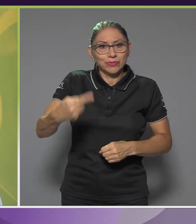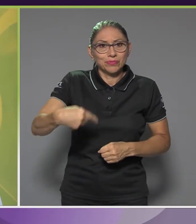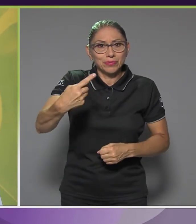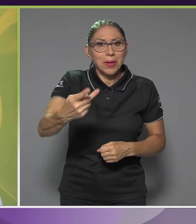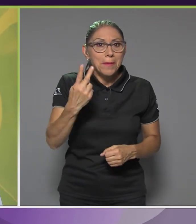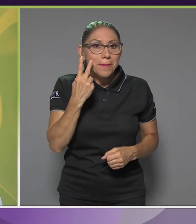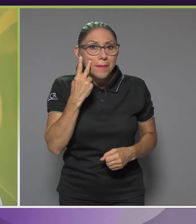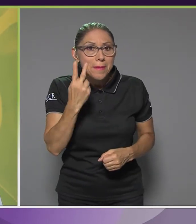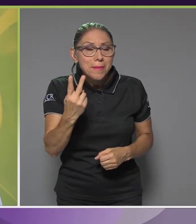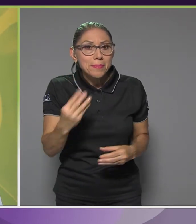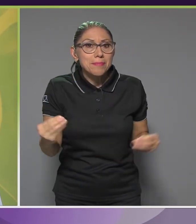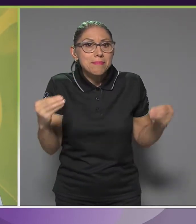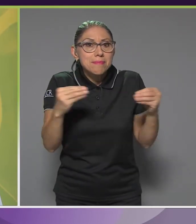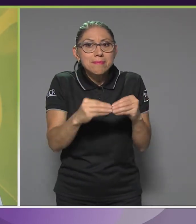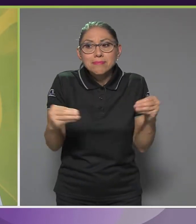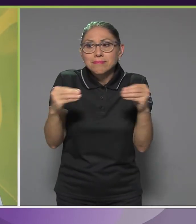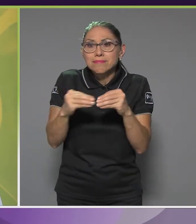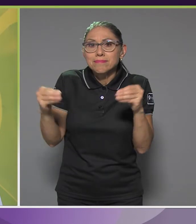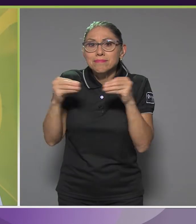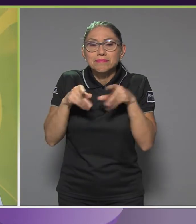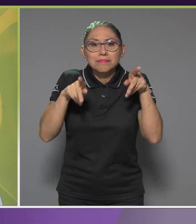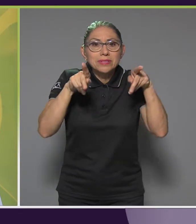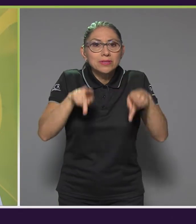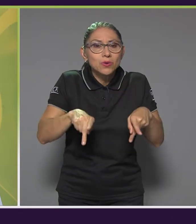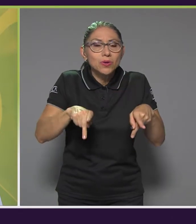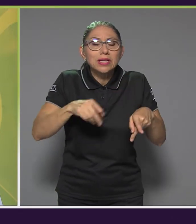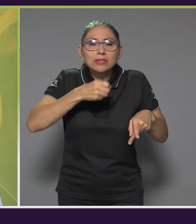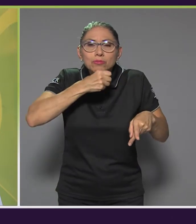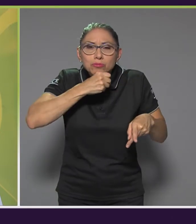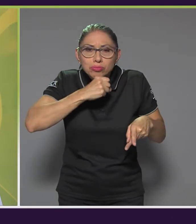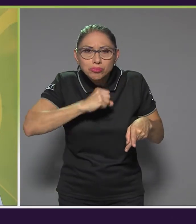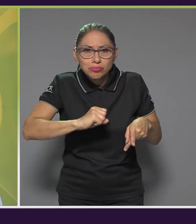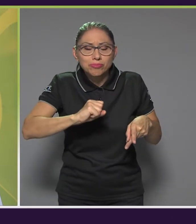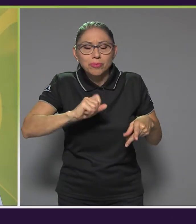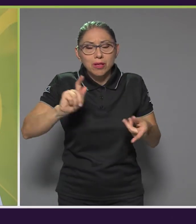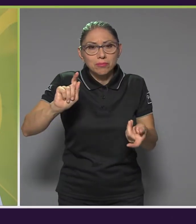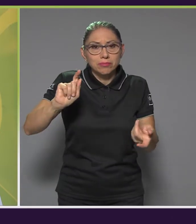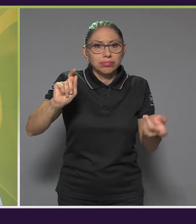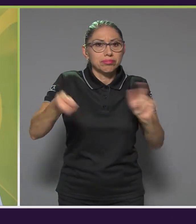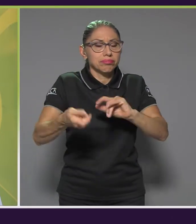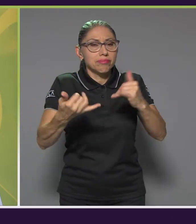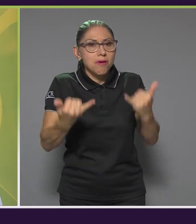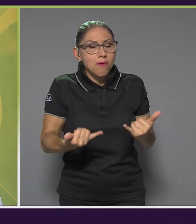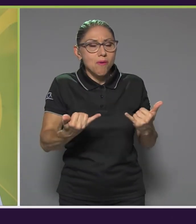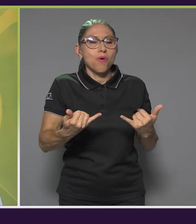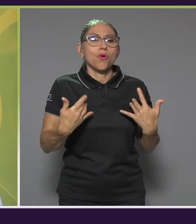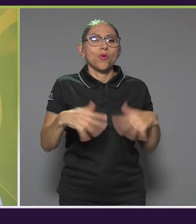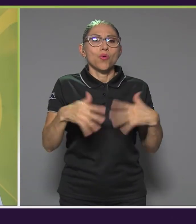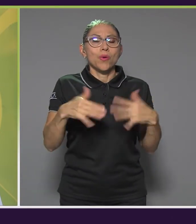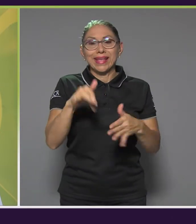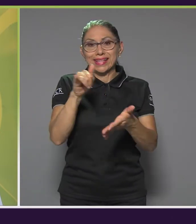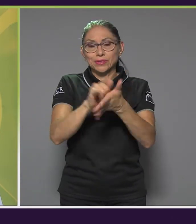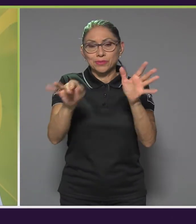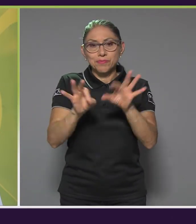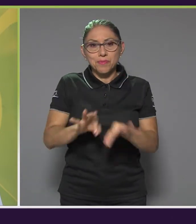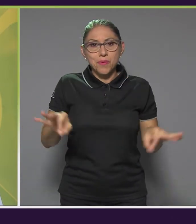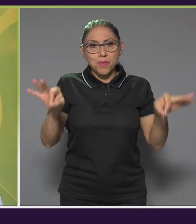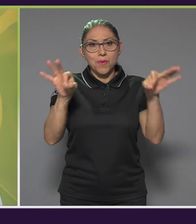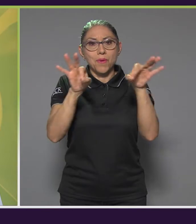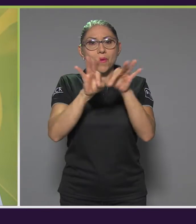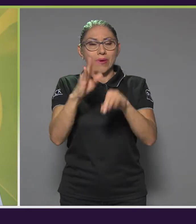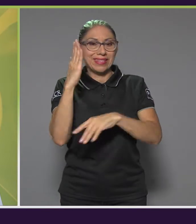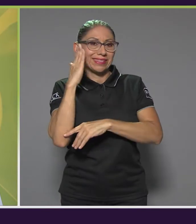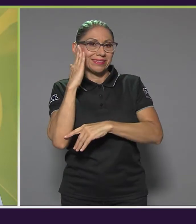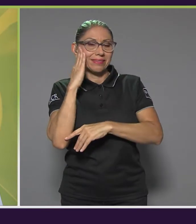aceleramiento, en la inversión de la pirámide poblacional y envejeciendo aceleradamente. Yo creo que eso es importante también ponerlo en contexto